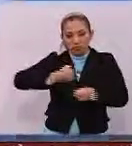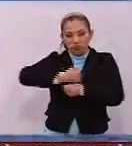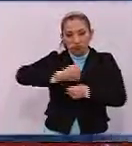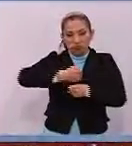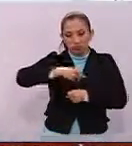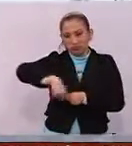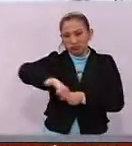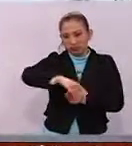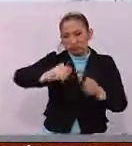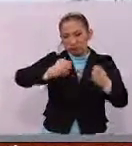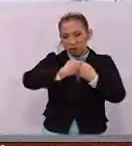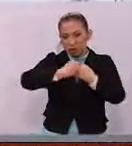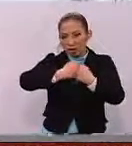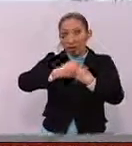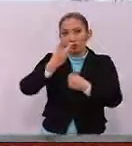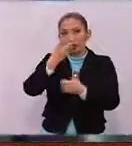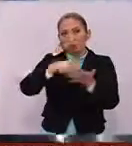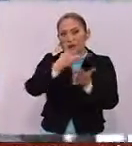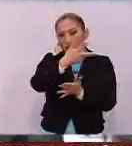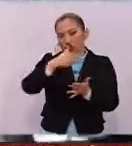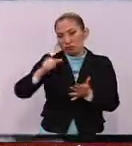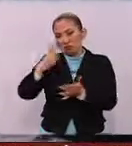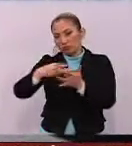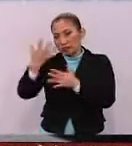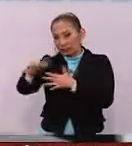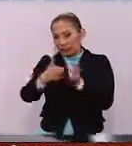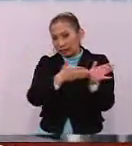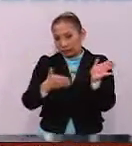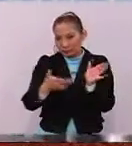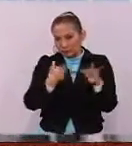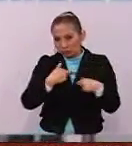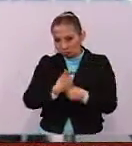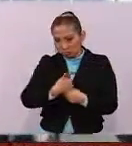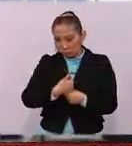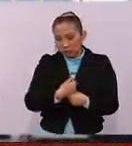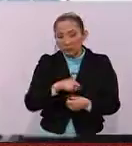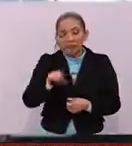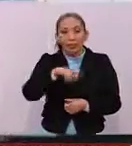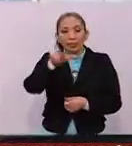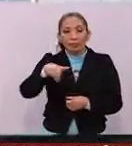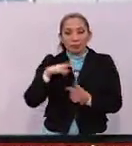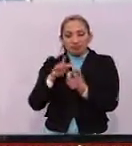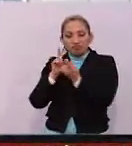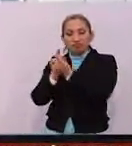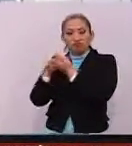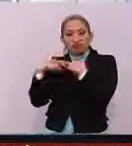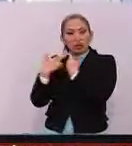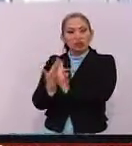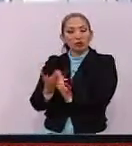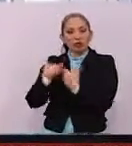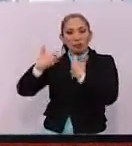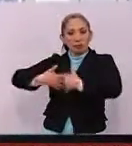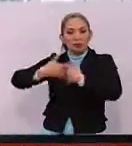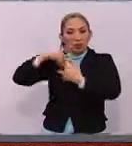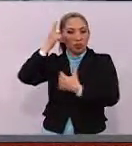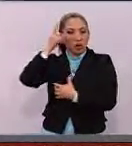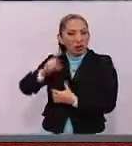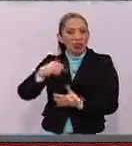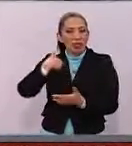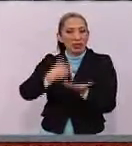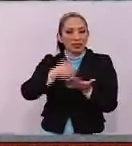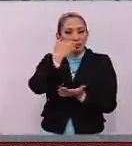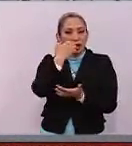a esta frontera entre dos mil ocho y dos mil diez. Luego sostendrá un reenco de empresarios en el gimnasio del Colegio de